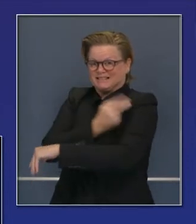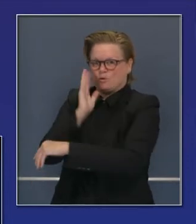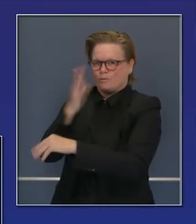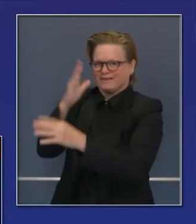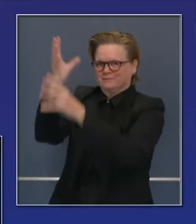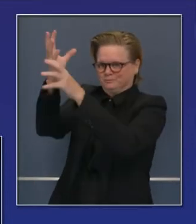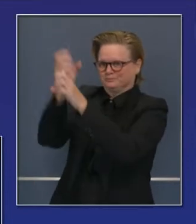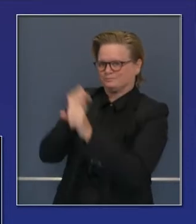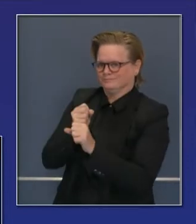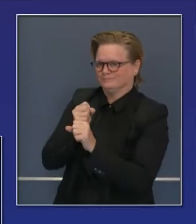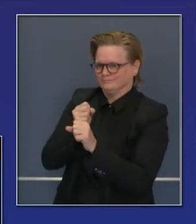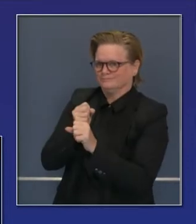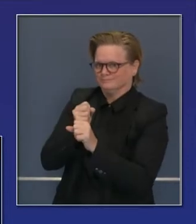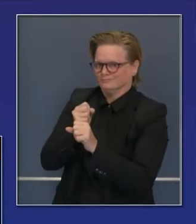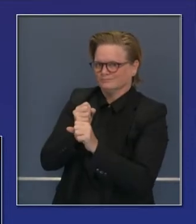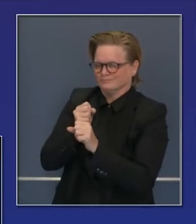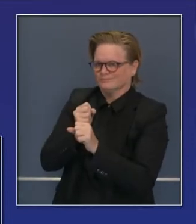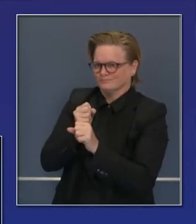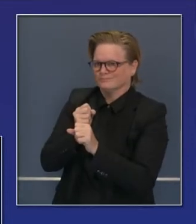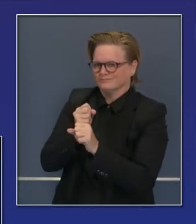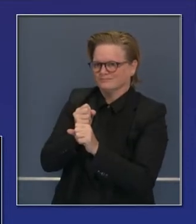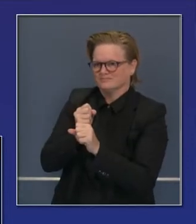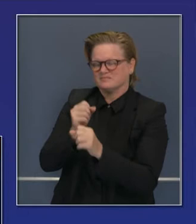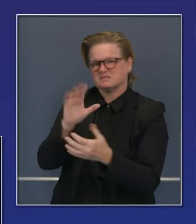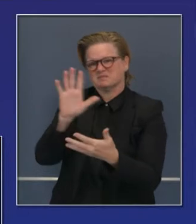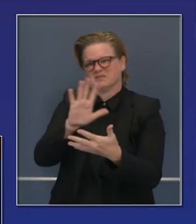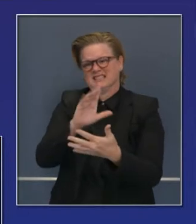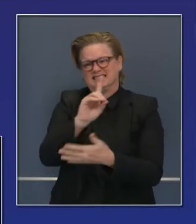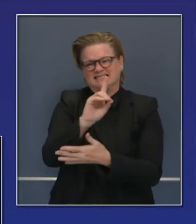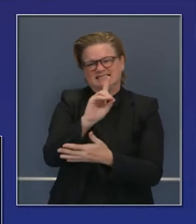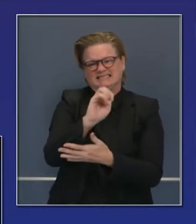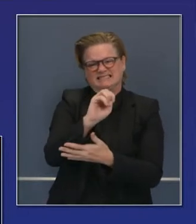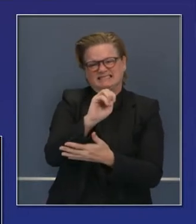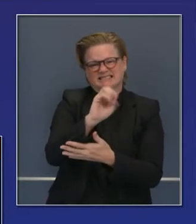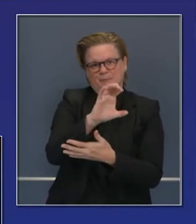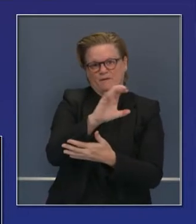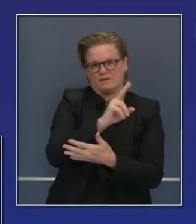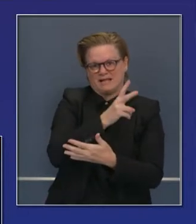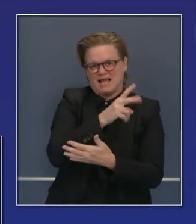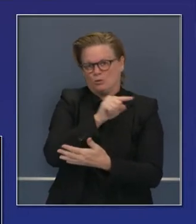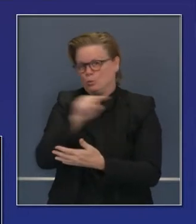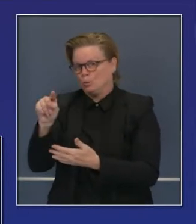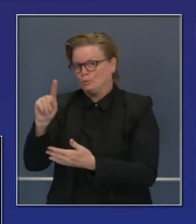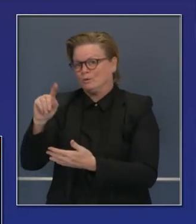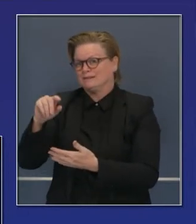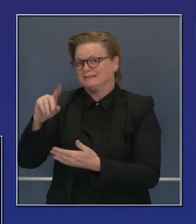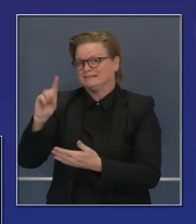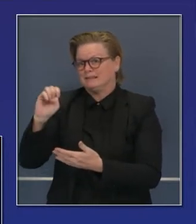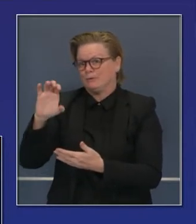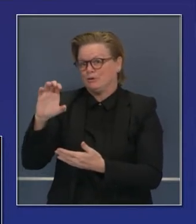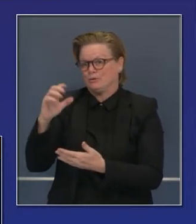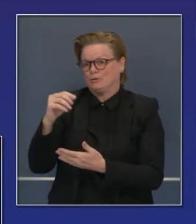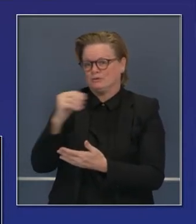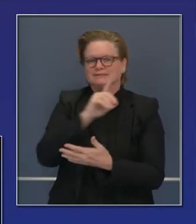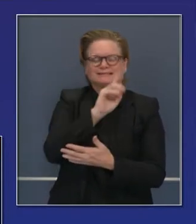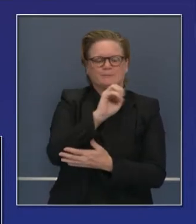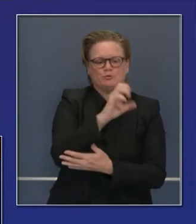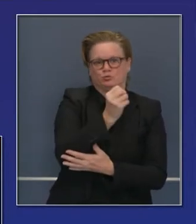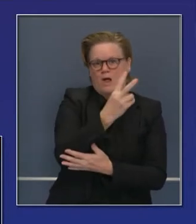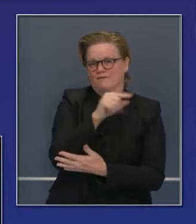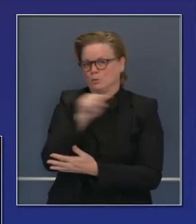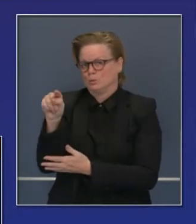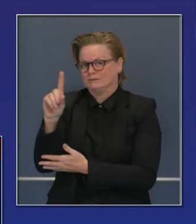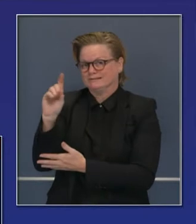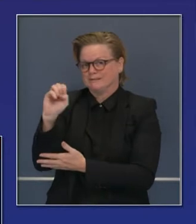anticipamos recibir entre el 12 de diciembre y 15 de diciembre. Y por cierto, el 12, 13 de